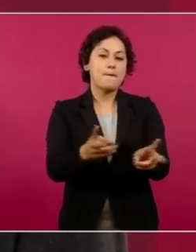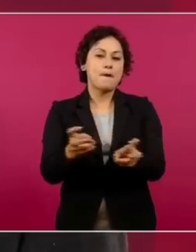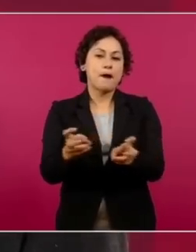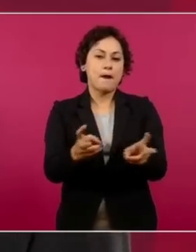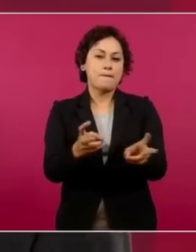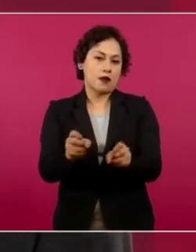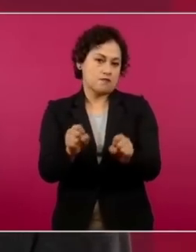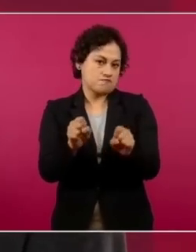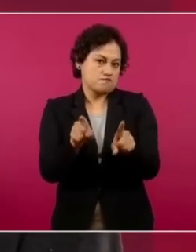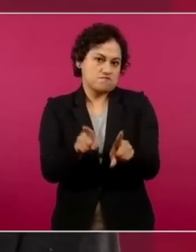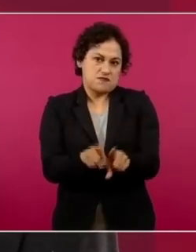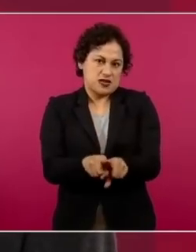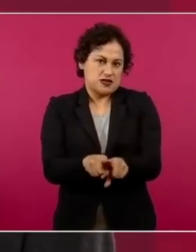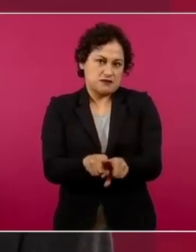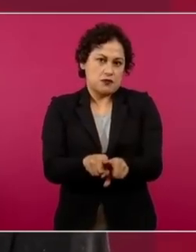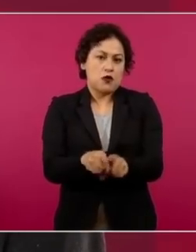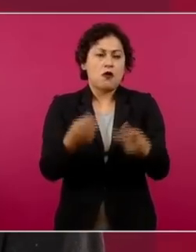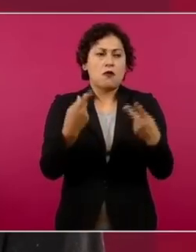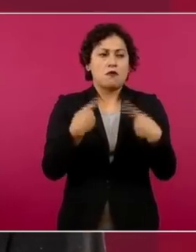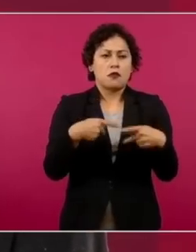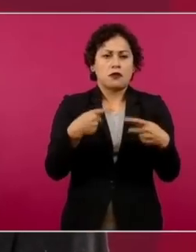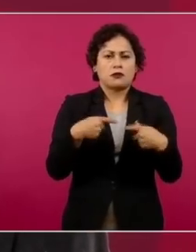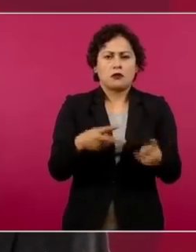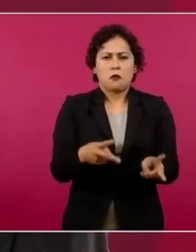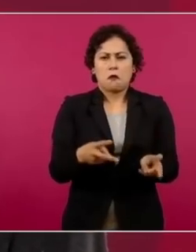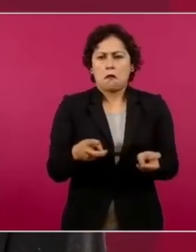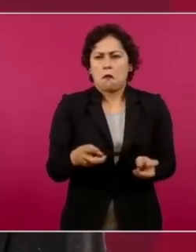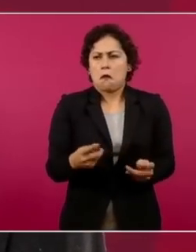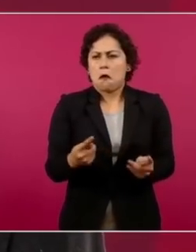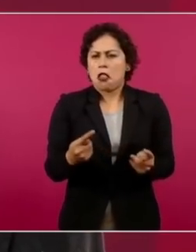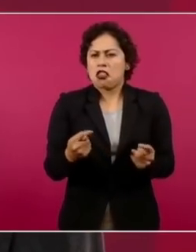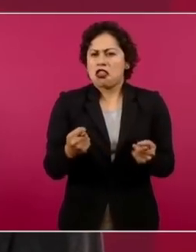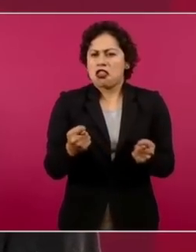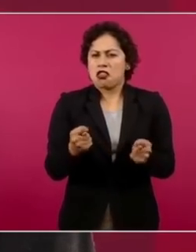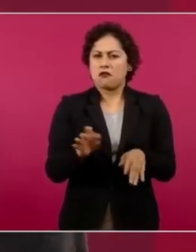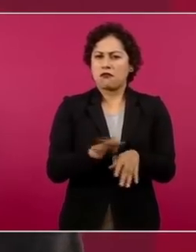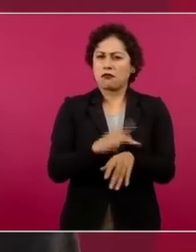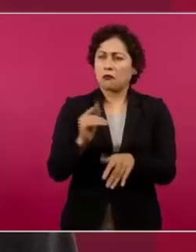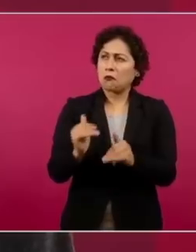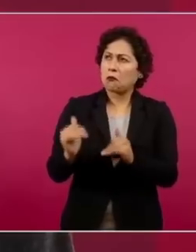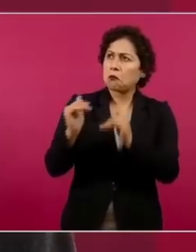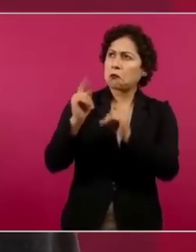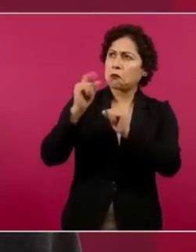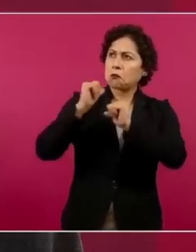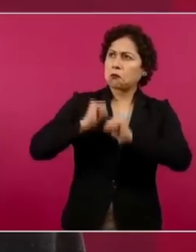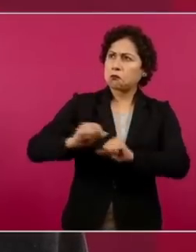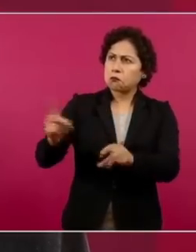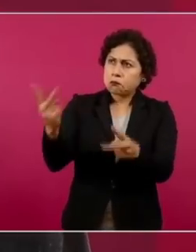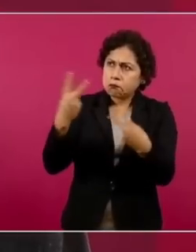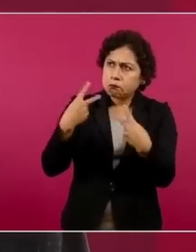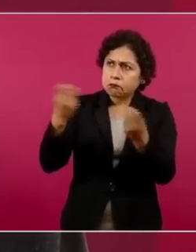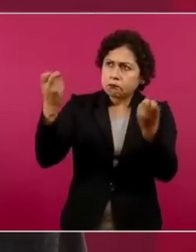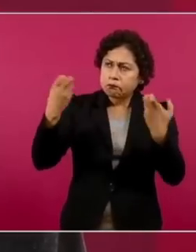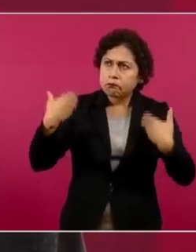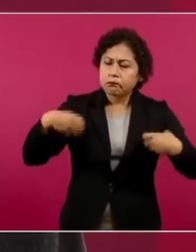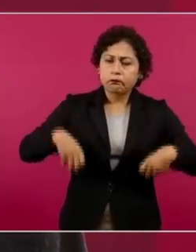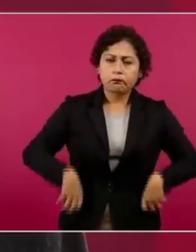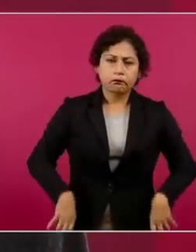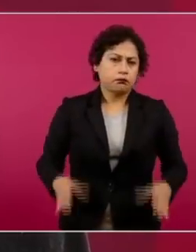Incluso si arriba roban, incluso se hacían de la vista gorda